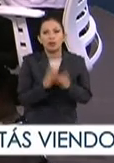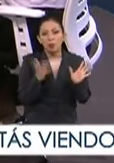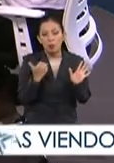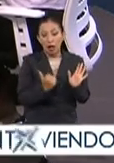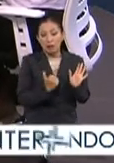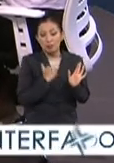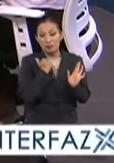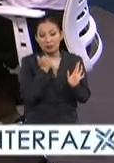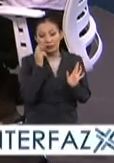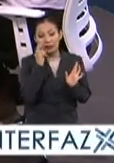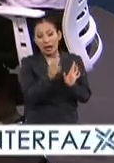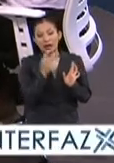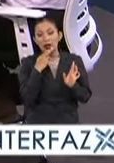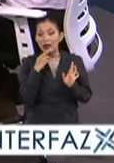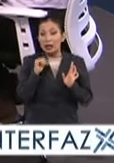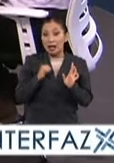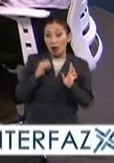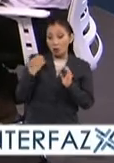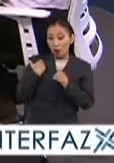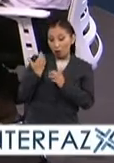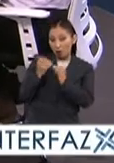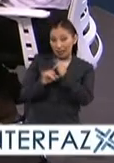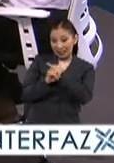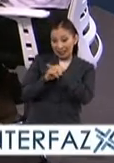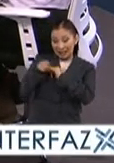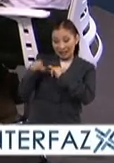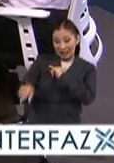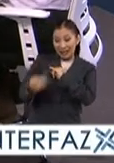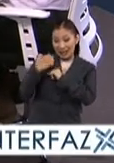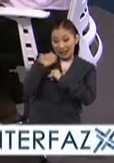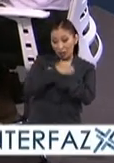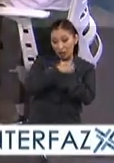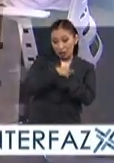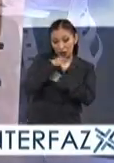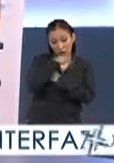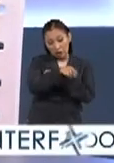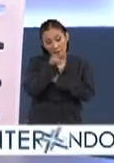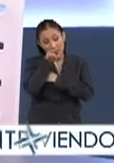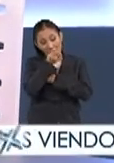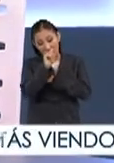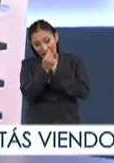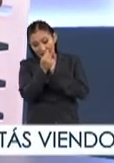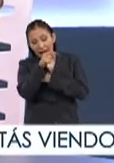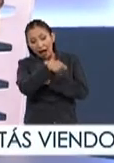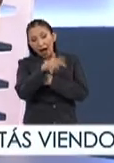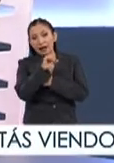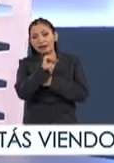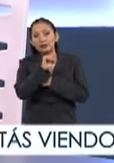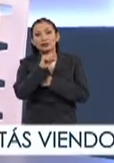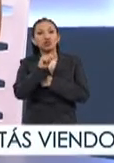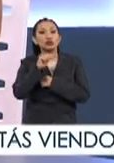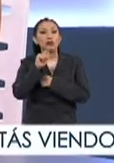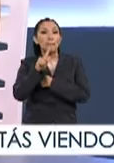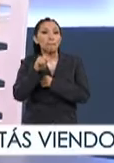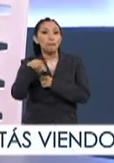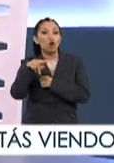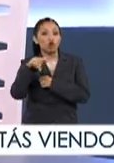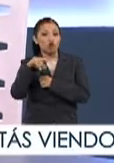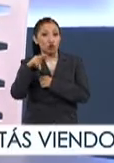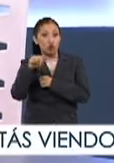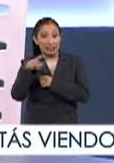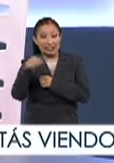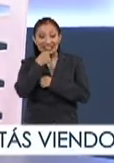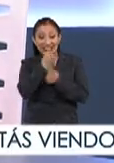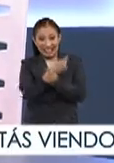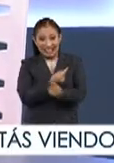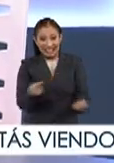aprovechar las aplicaciones educativas que puede tener una actividad y una técnica como es el stop motion ya que los